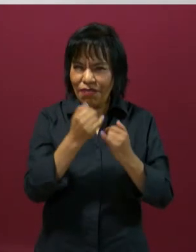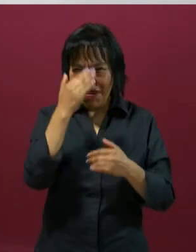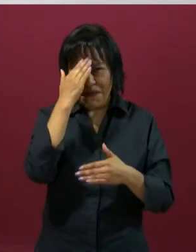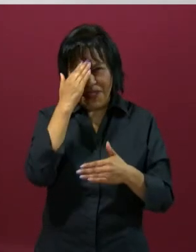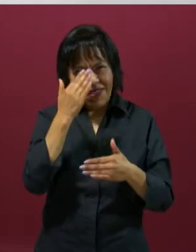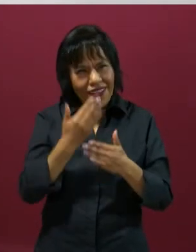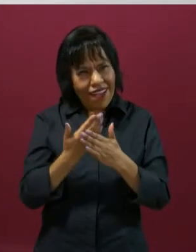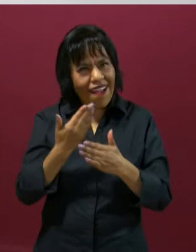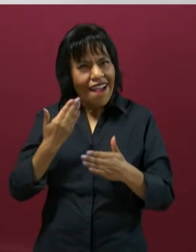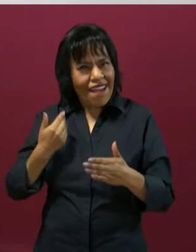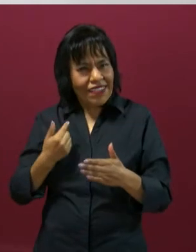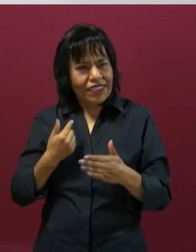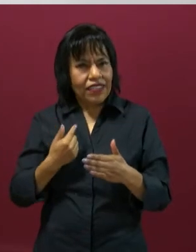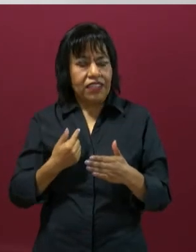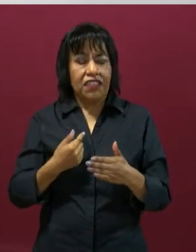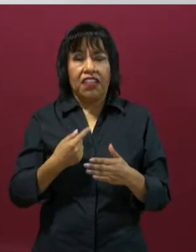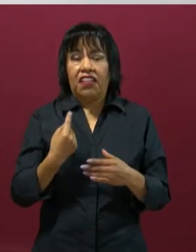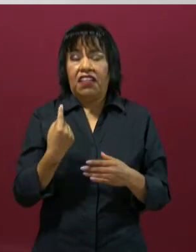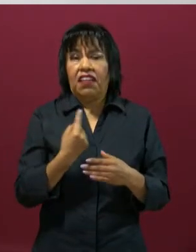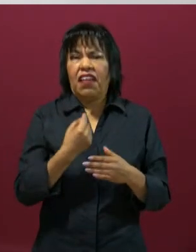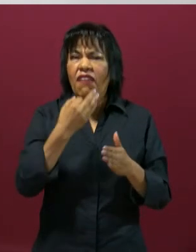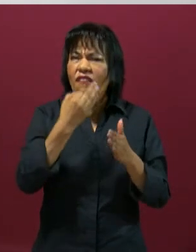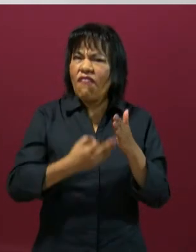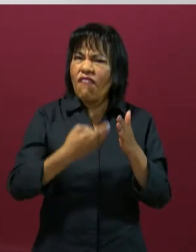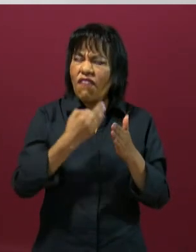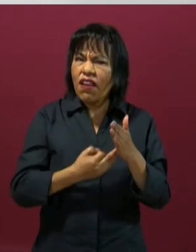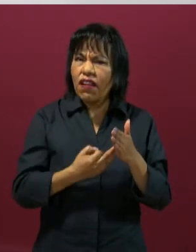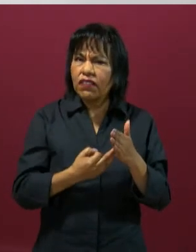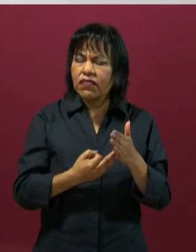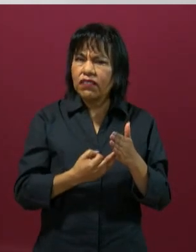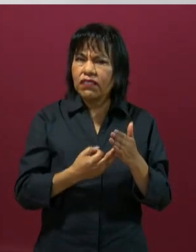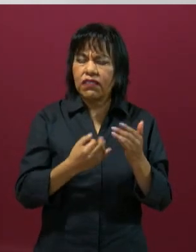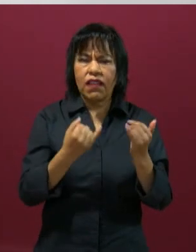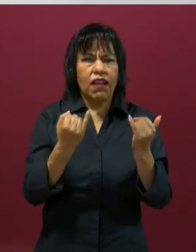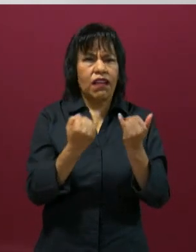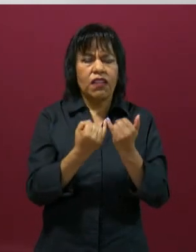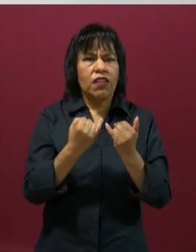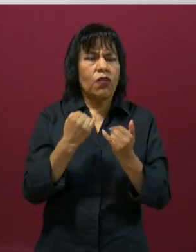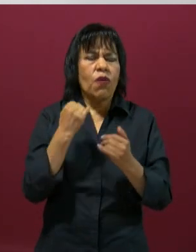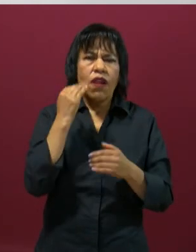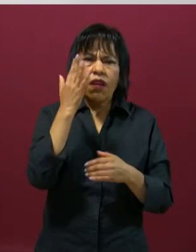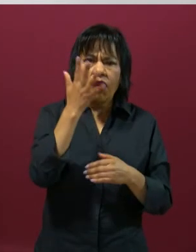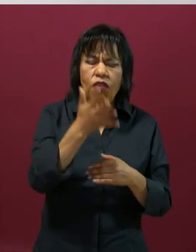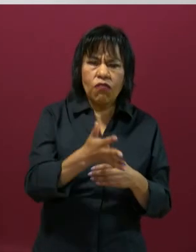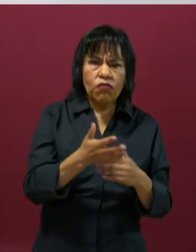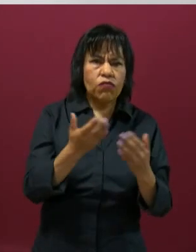¿Qué factores no tuviste en cuenta? ¿Lo harás igual la próxima vez?